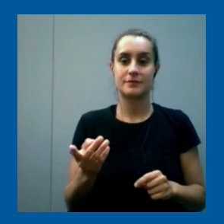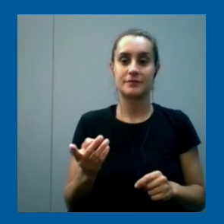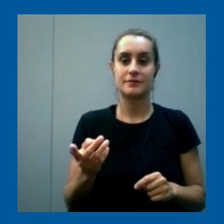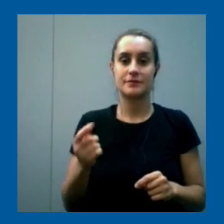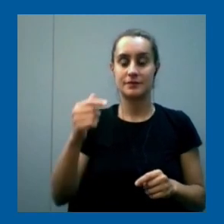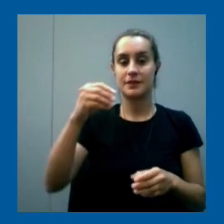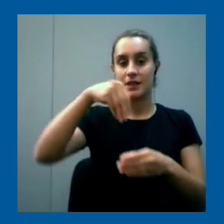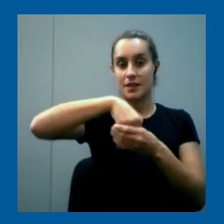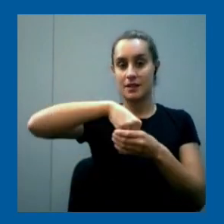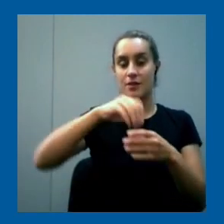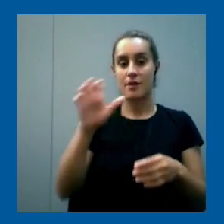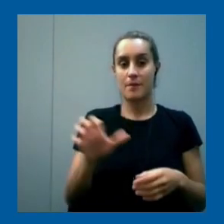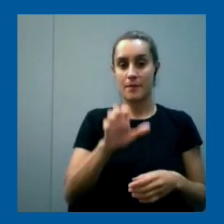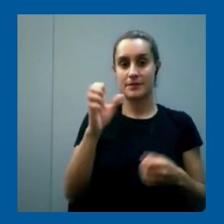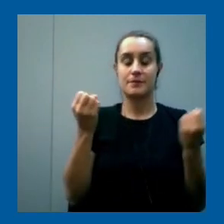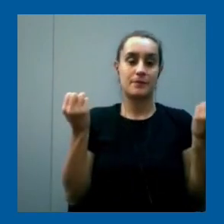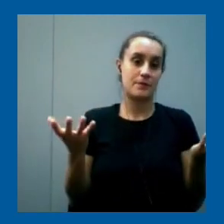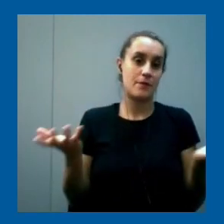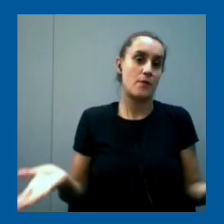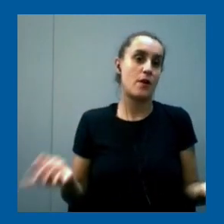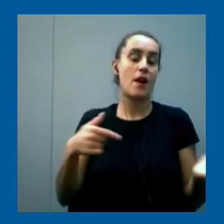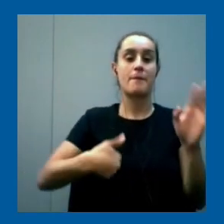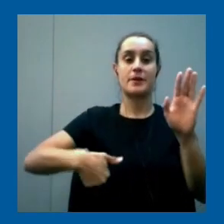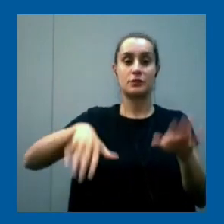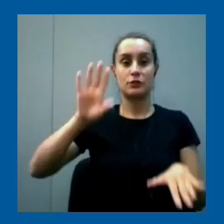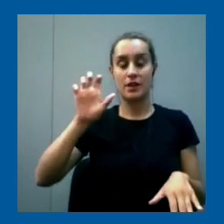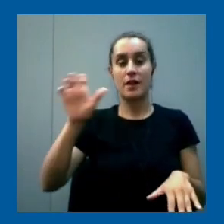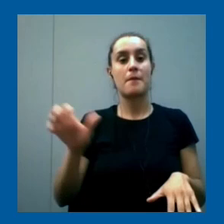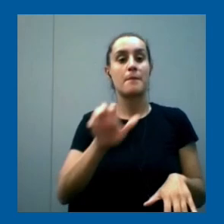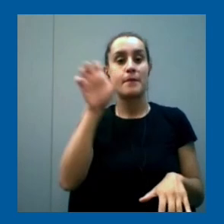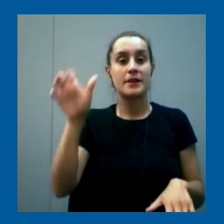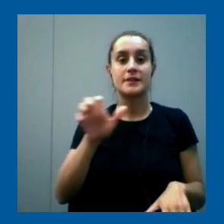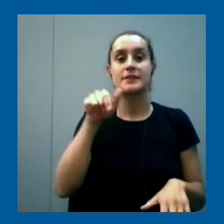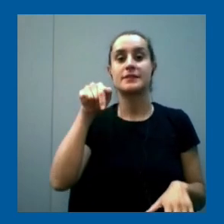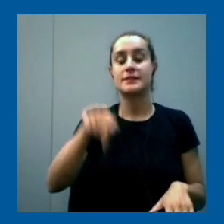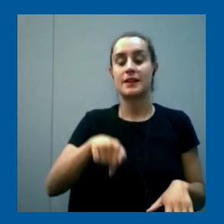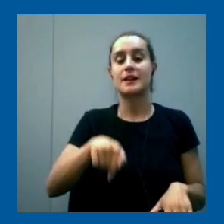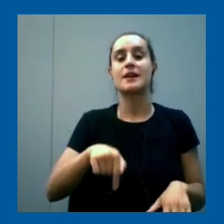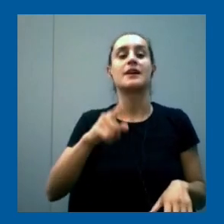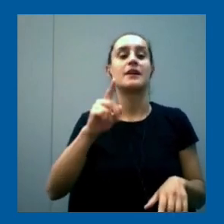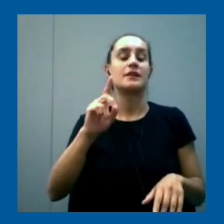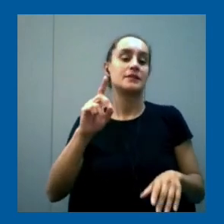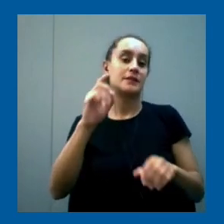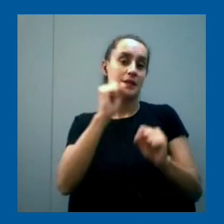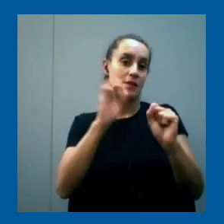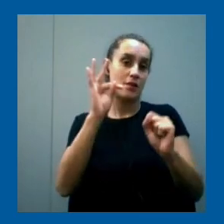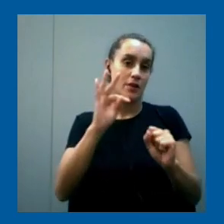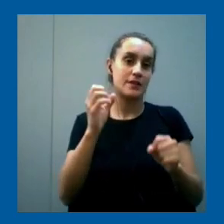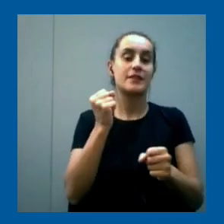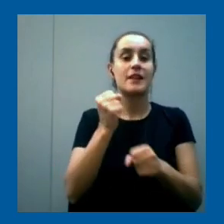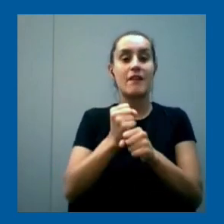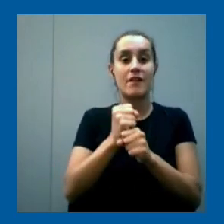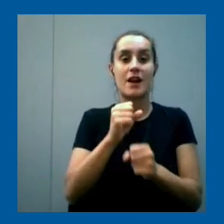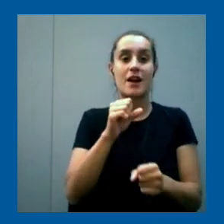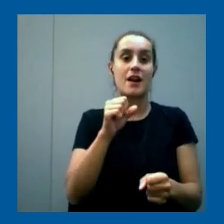que, bueno, que en su mayoría son empresas de la Cámara Uruguaya de Tecnología de la Información, que trabajan en software, pero también hay otras empresas donde,